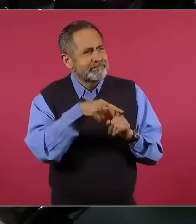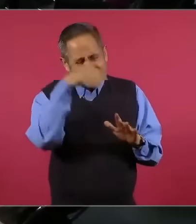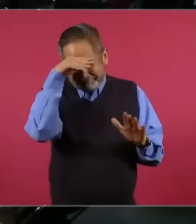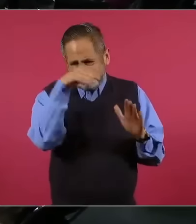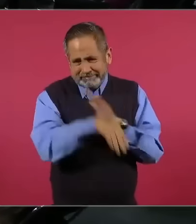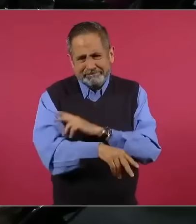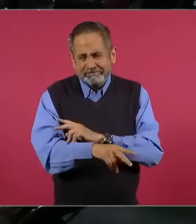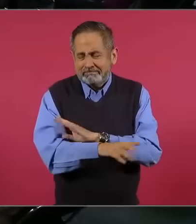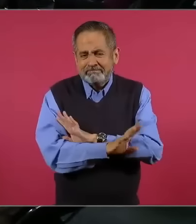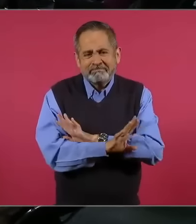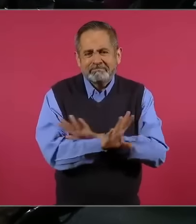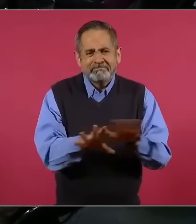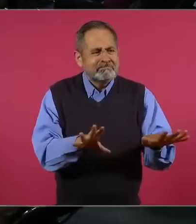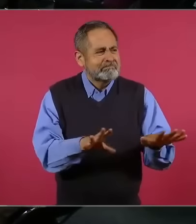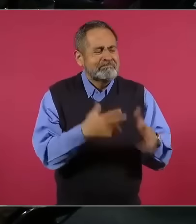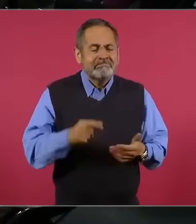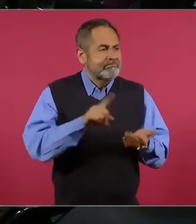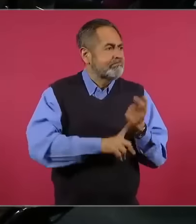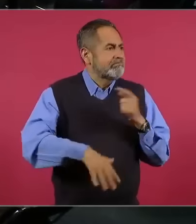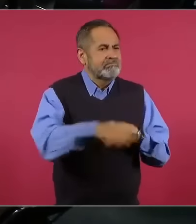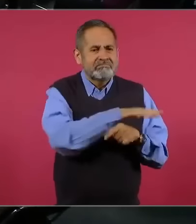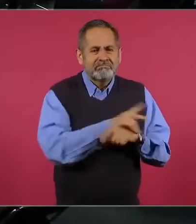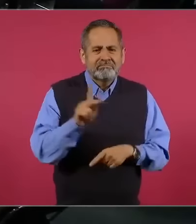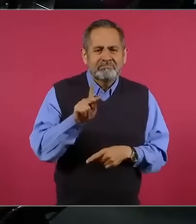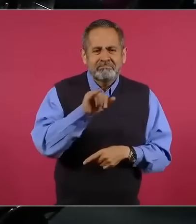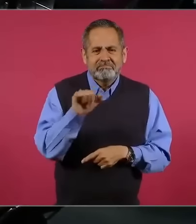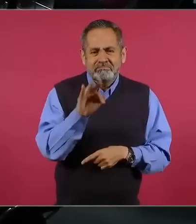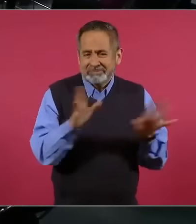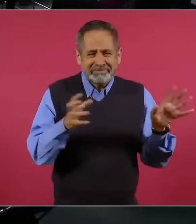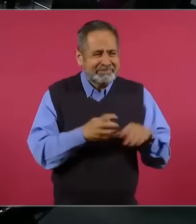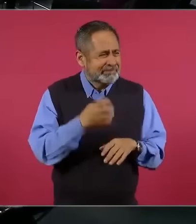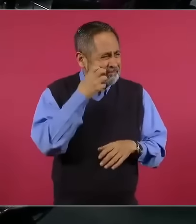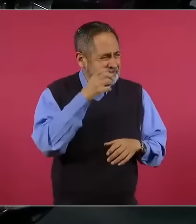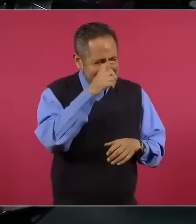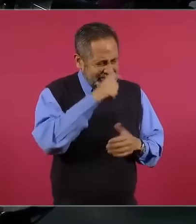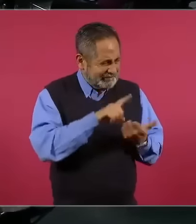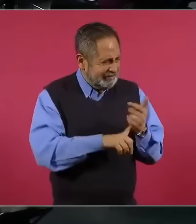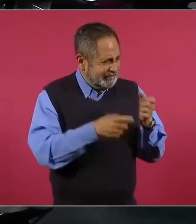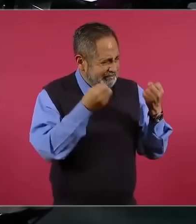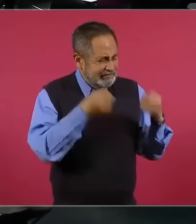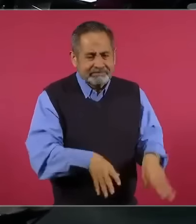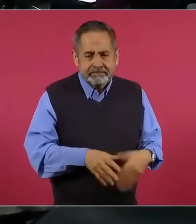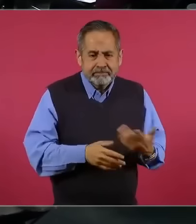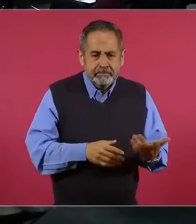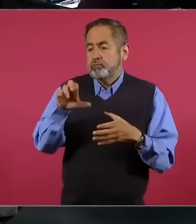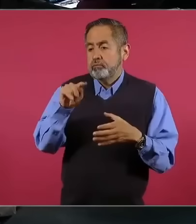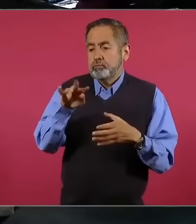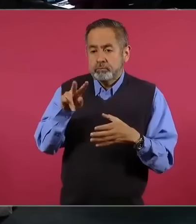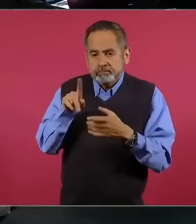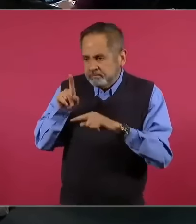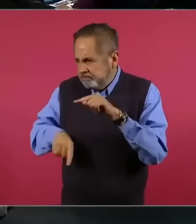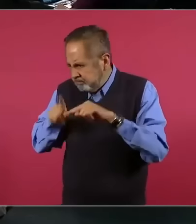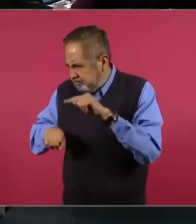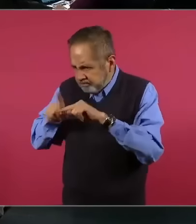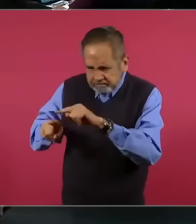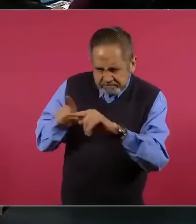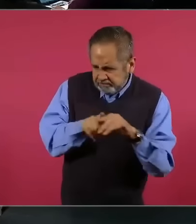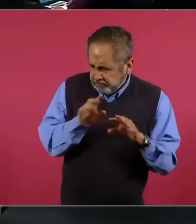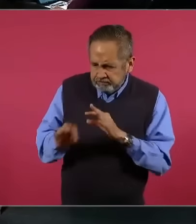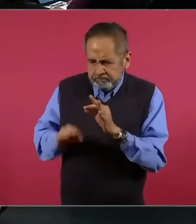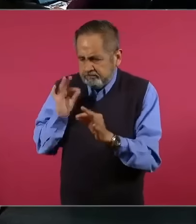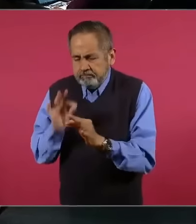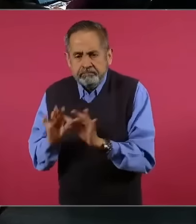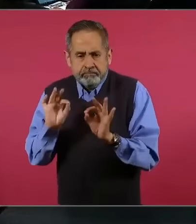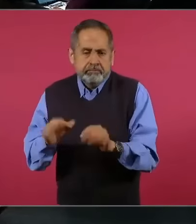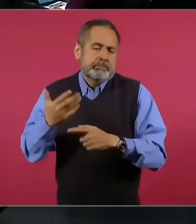el Poder Judicial. Se avanzó limpiando el Poder Ejecutivo, imperaba en el Poder